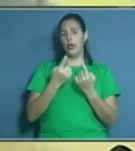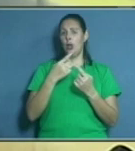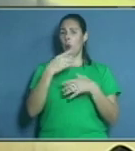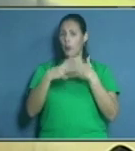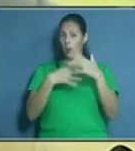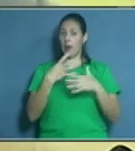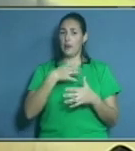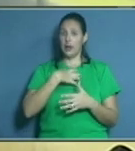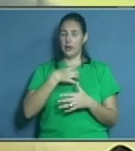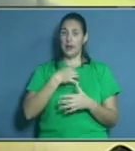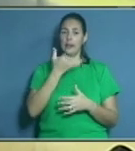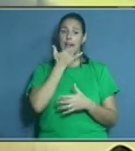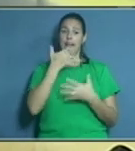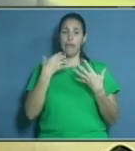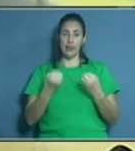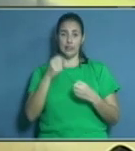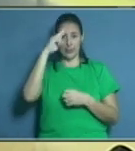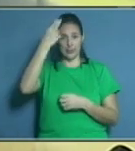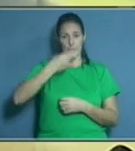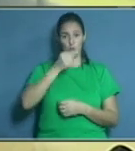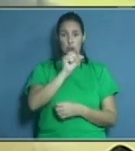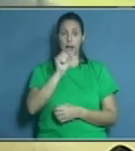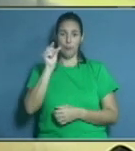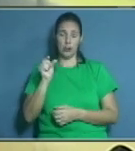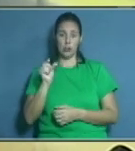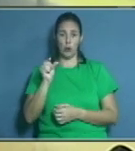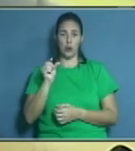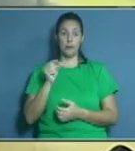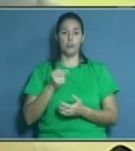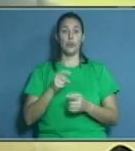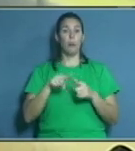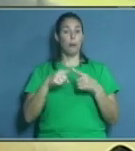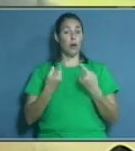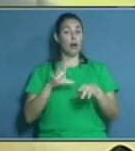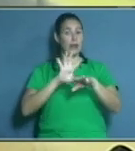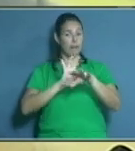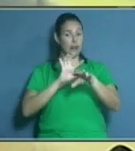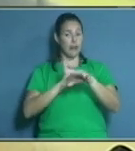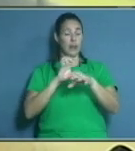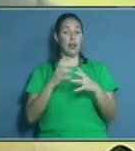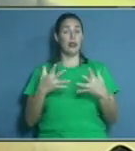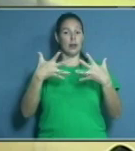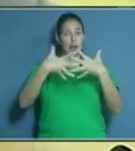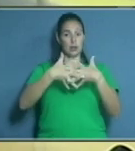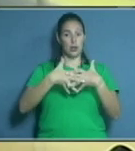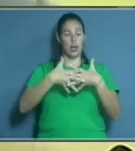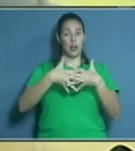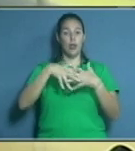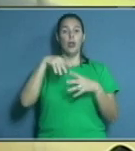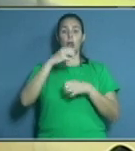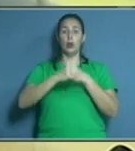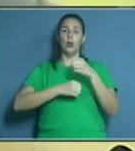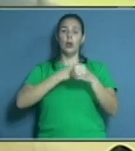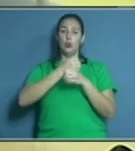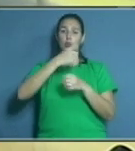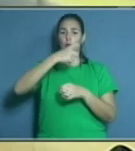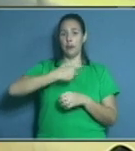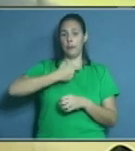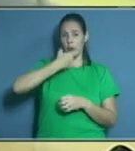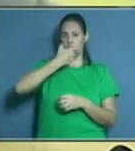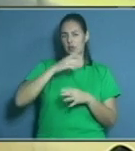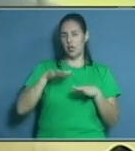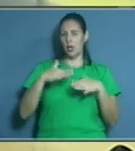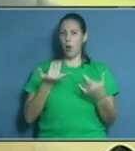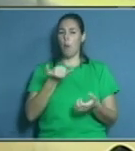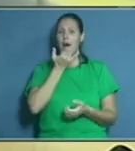del paciente que provocan precisamente las afecciones bucales relacionadas con el uso de prótesis dentales, y cómo afect